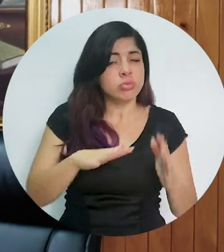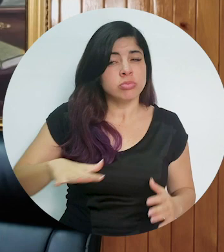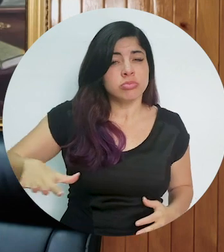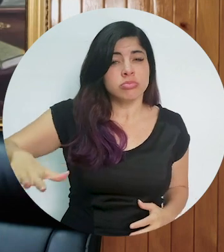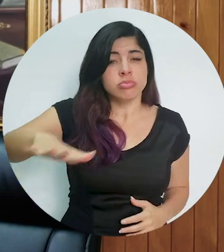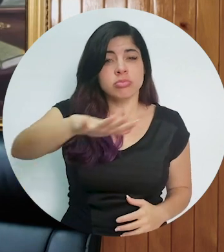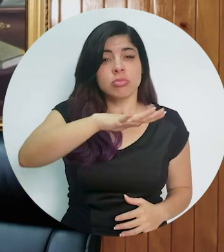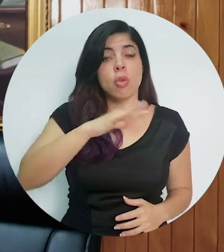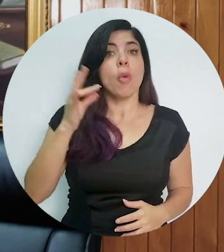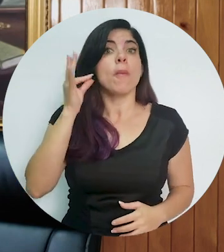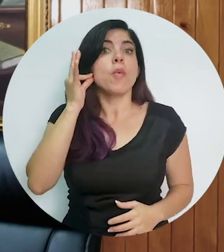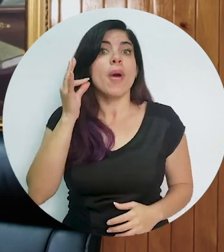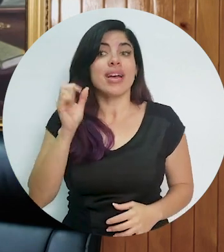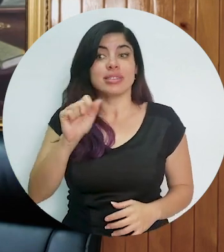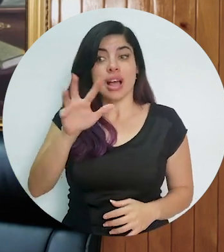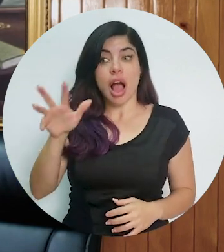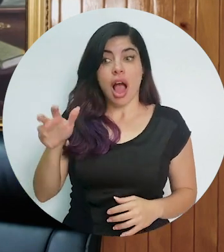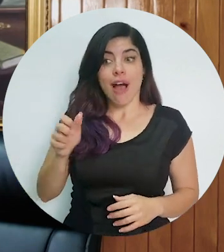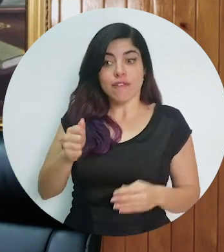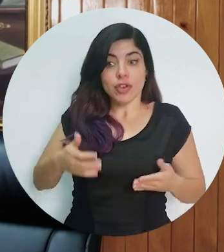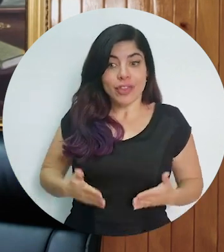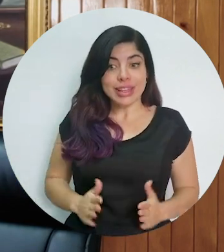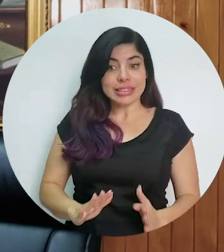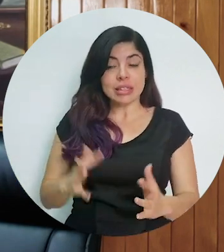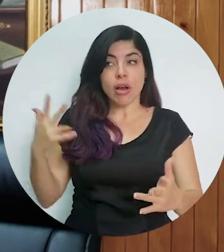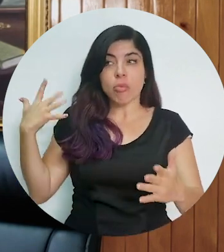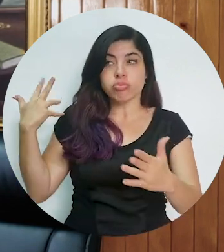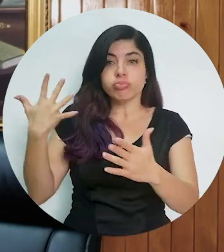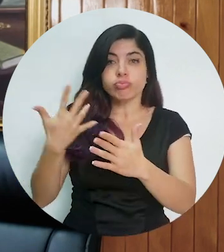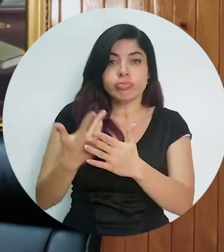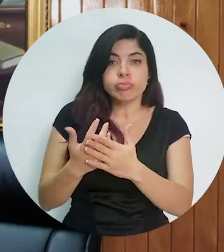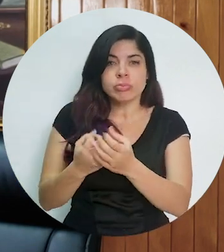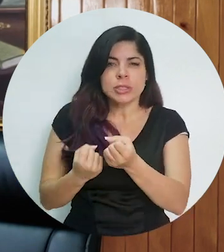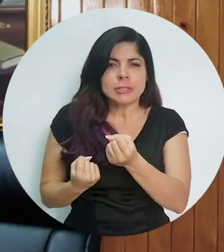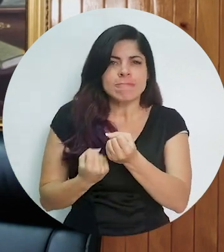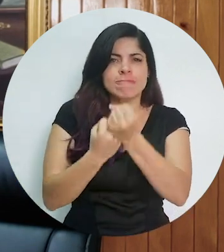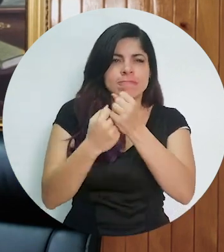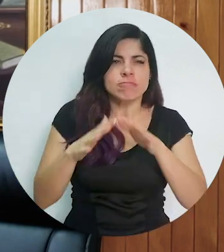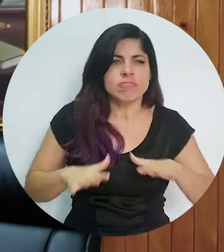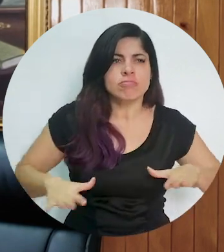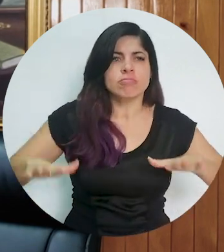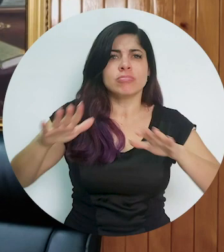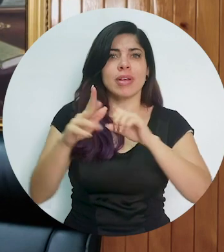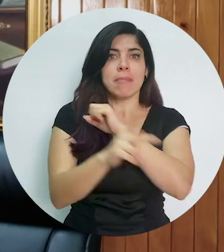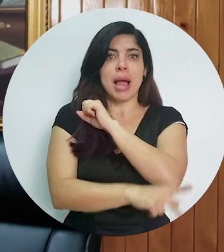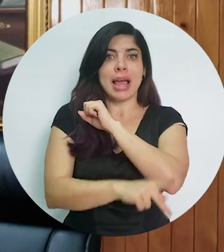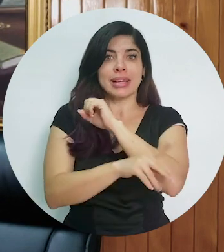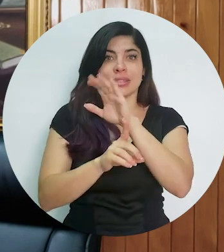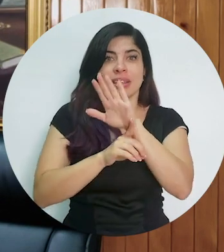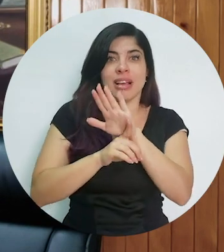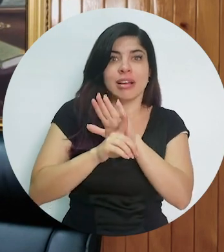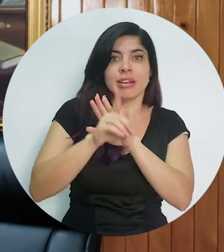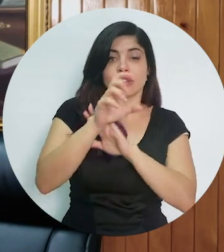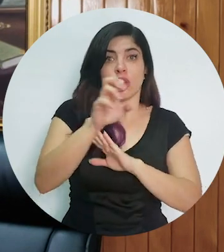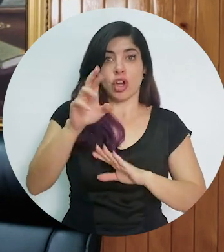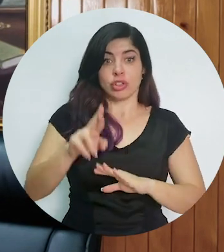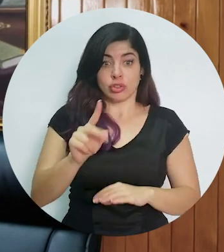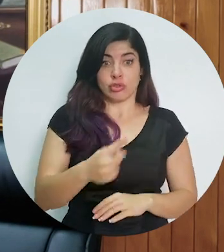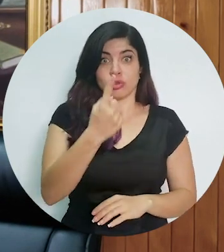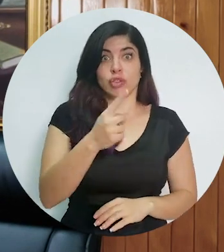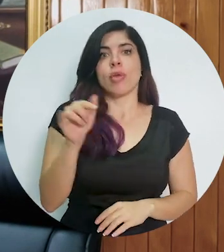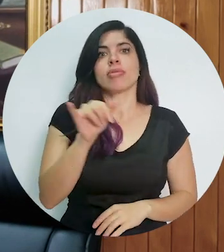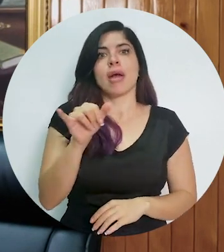mujeres afrodescendientes han hecho en el desarrollo de nuestro país, Costa Rica, pero en el desarrollo de toda la región,